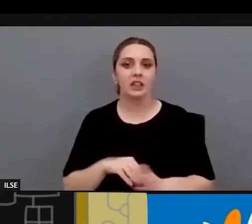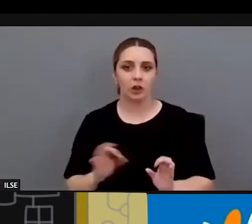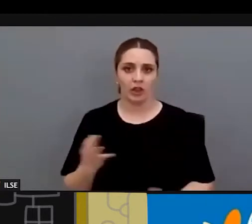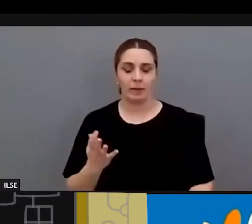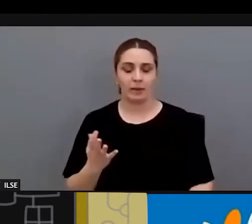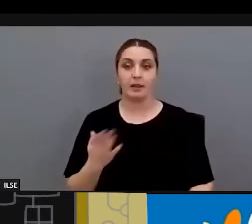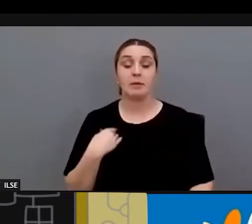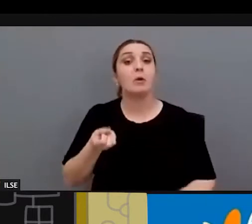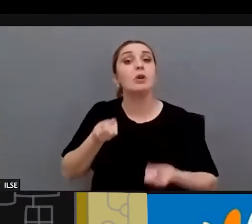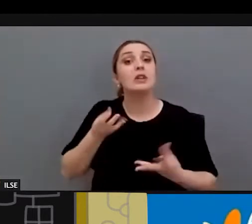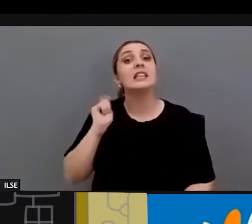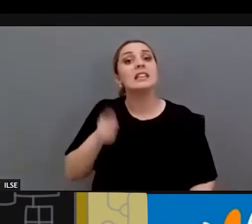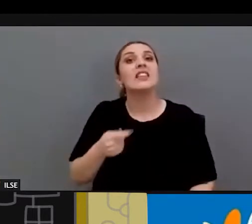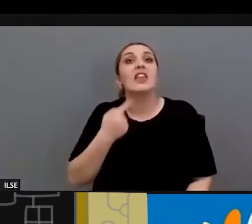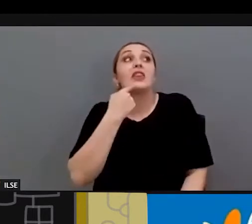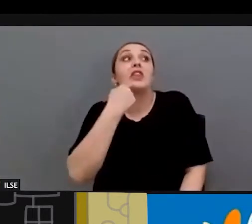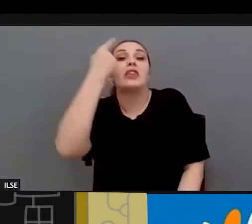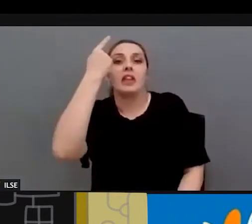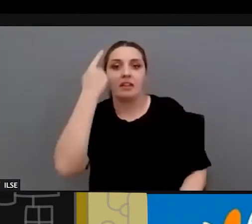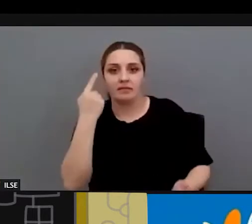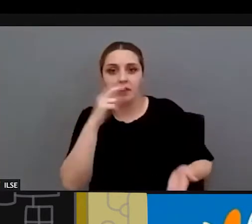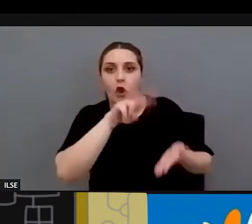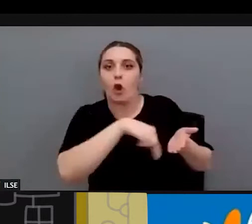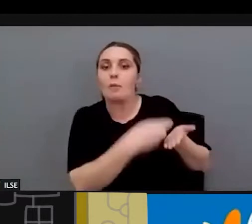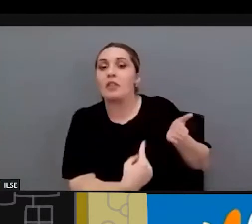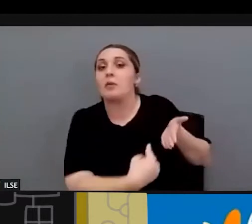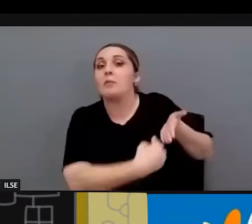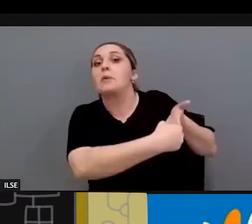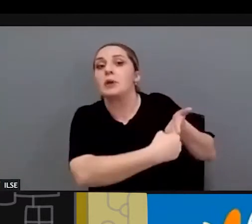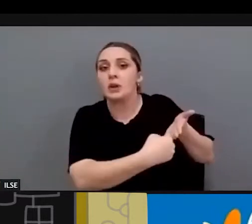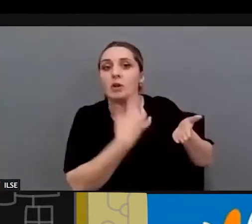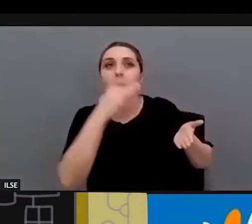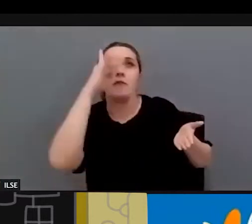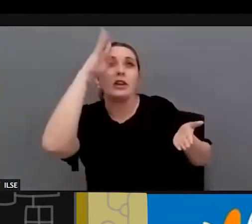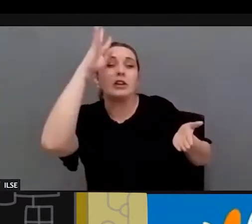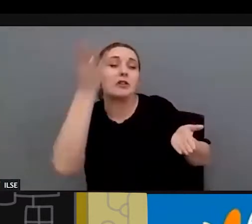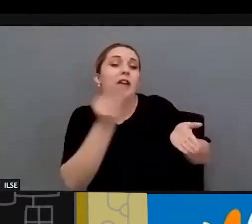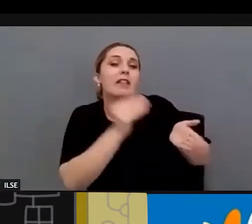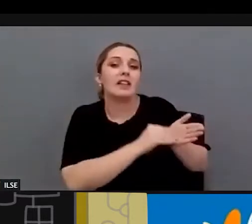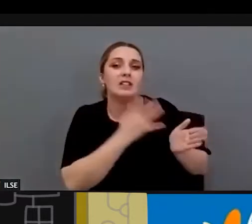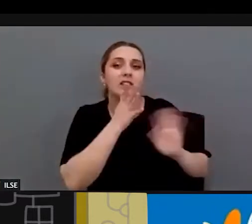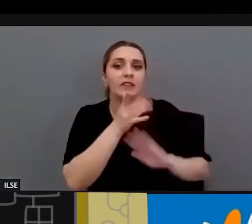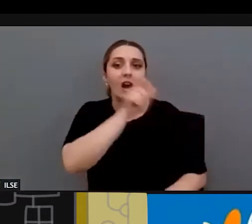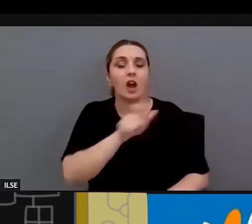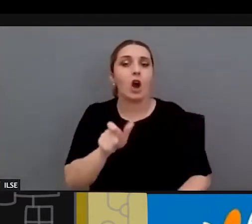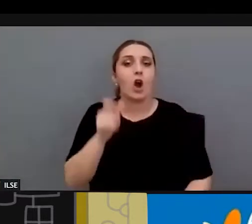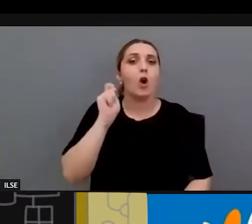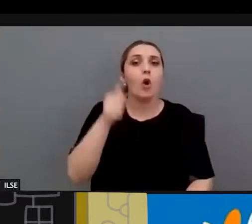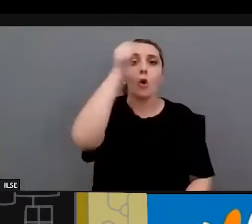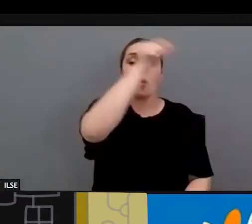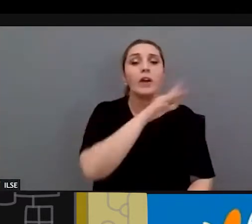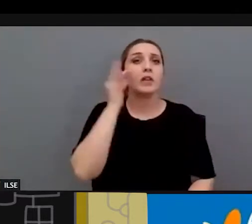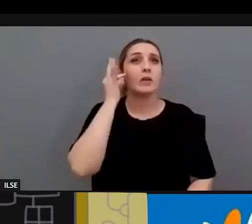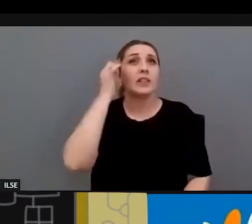algunas sentencias que citan la convención, que recogen su filosofía, decir, jueces o juezas que sí citan